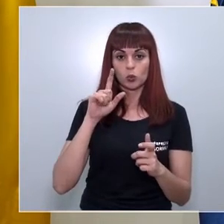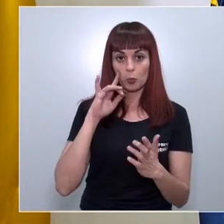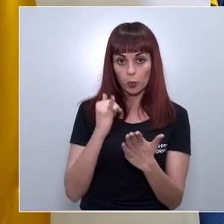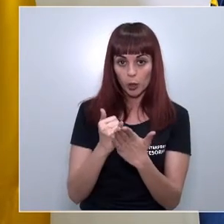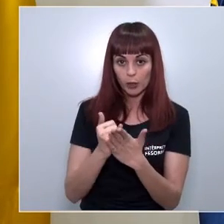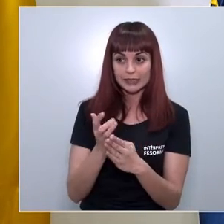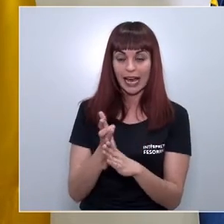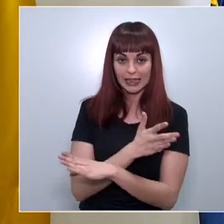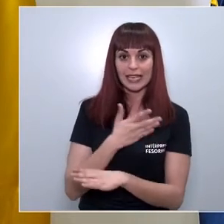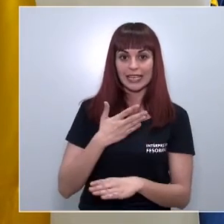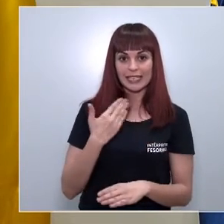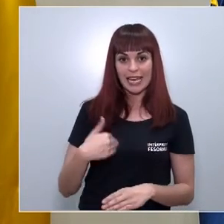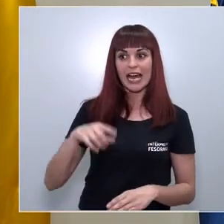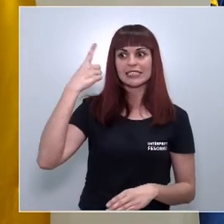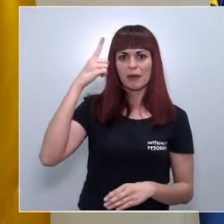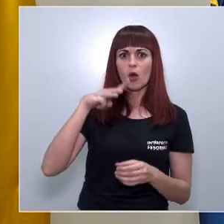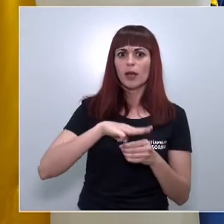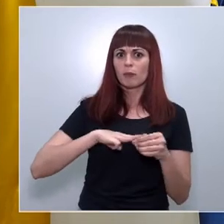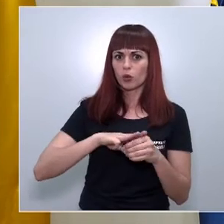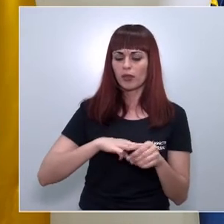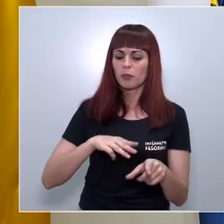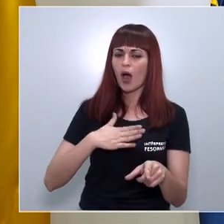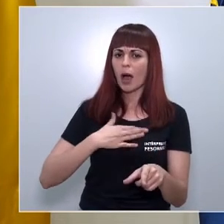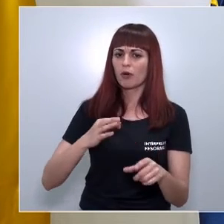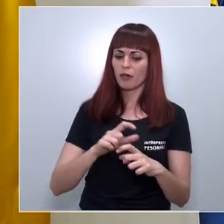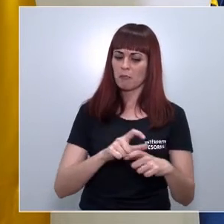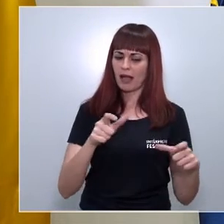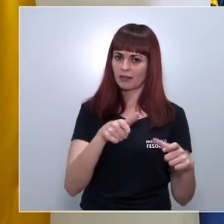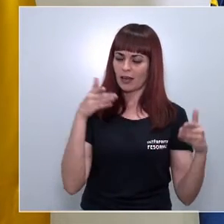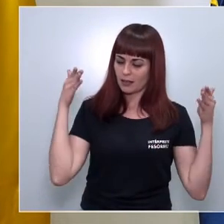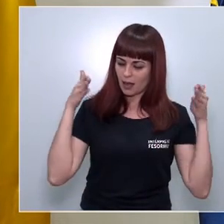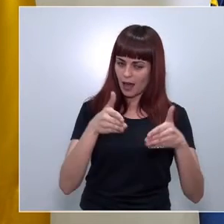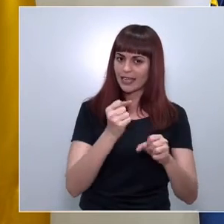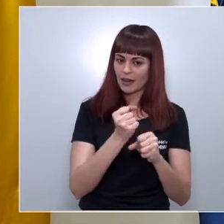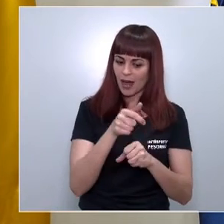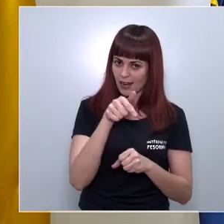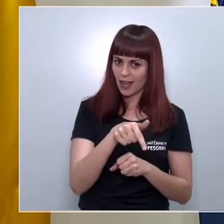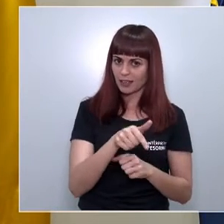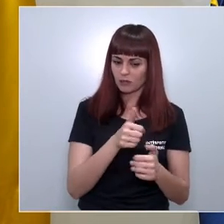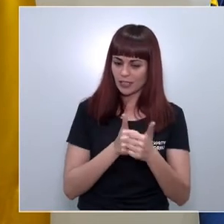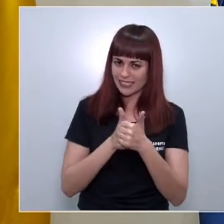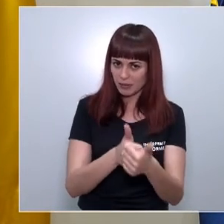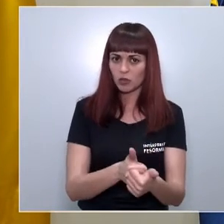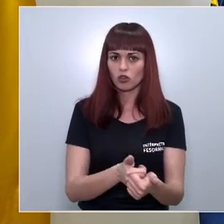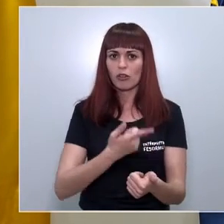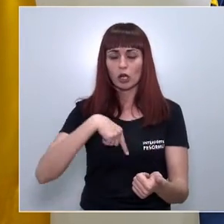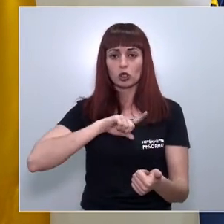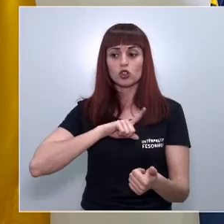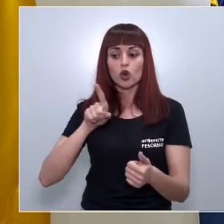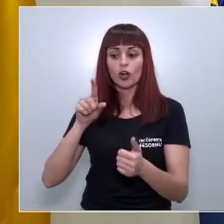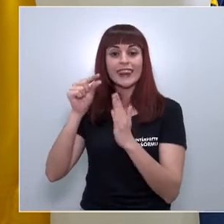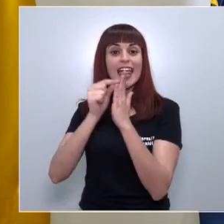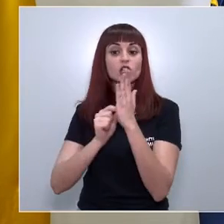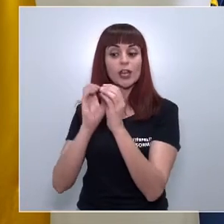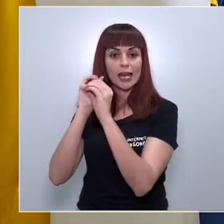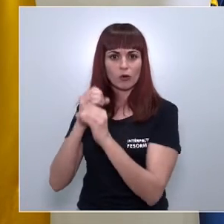ya podemos saber que en un municipio que no le puede haber algún problema y ponernos a trabajar ahí con lo cual estamos por delante incluso de los datos de laboratorio